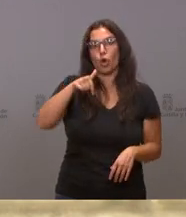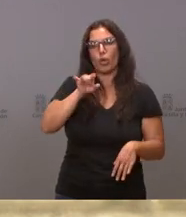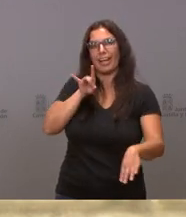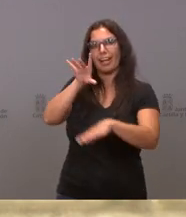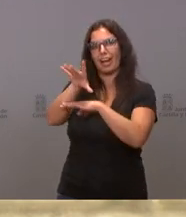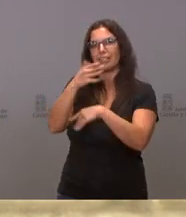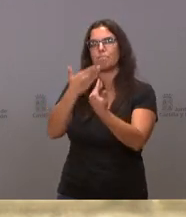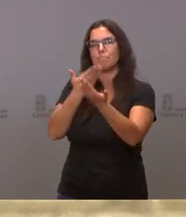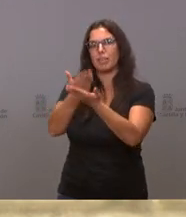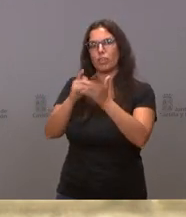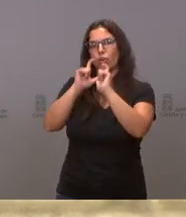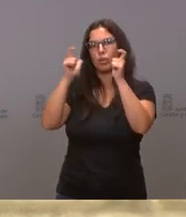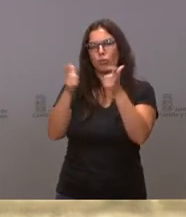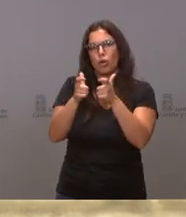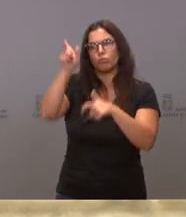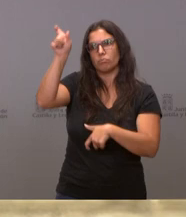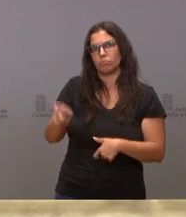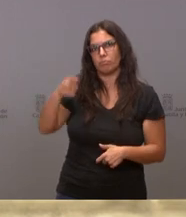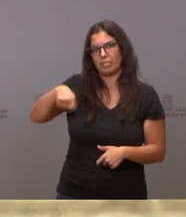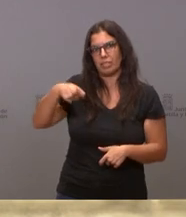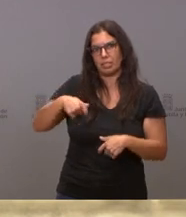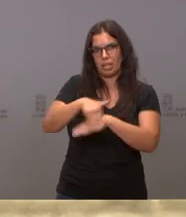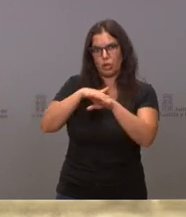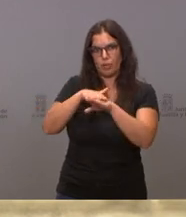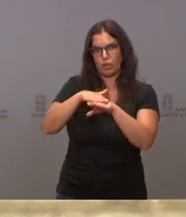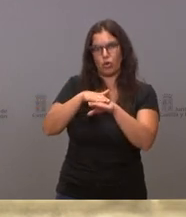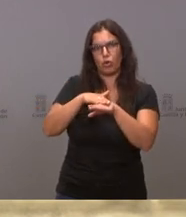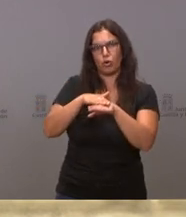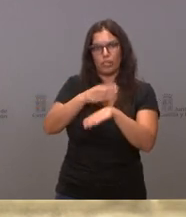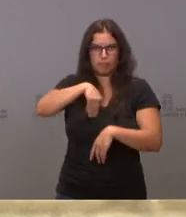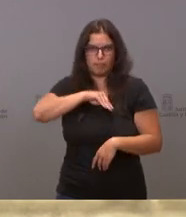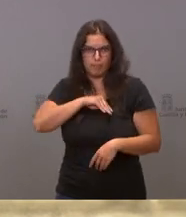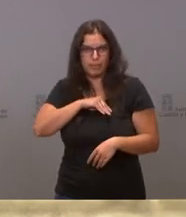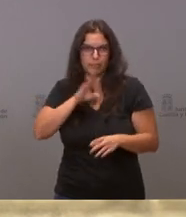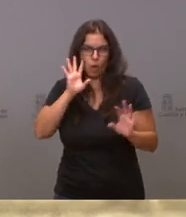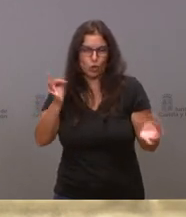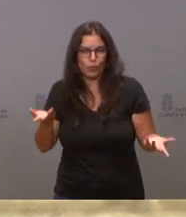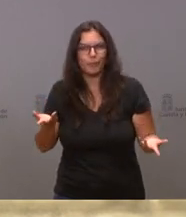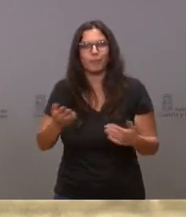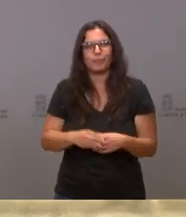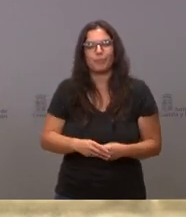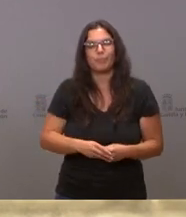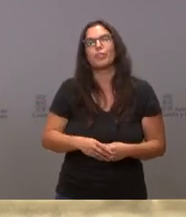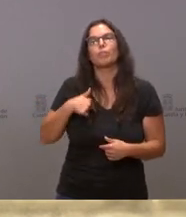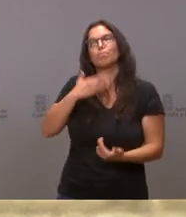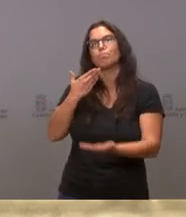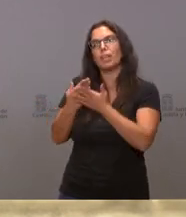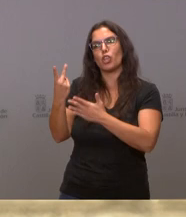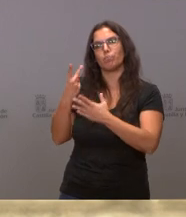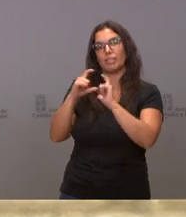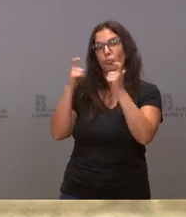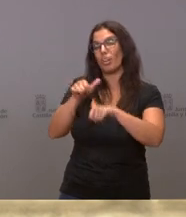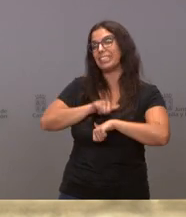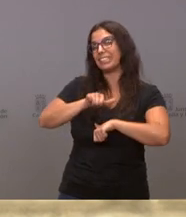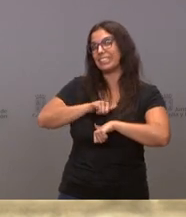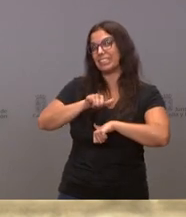una reunión al presidente del Gobierno de España, lógicamente, reunión pendiente desde el